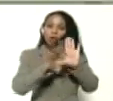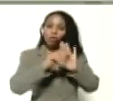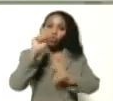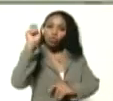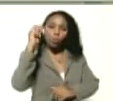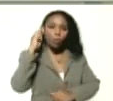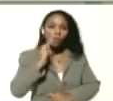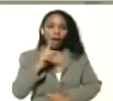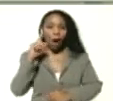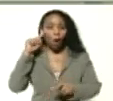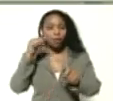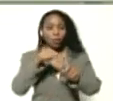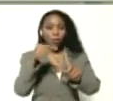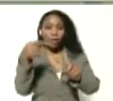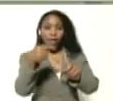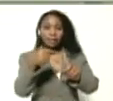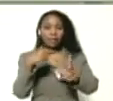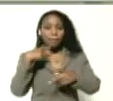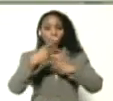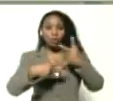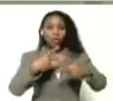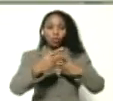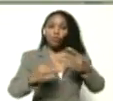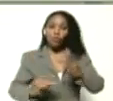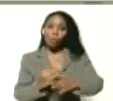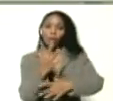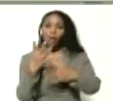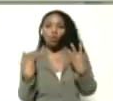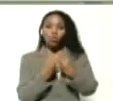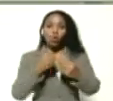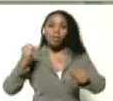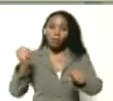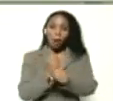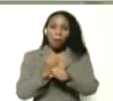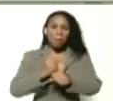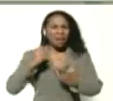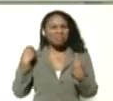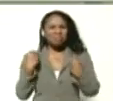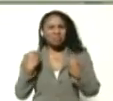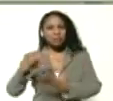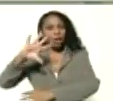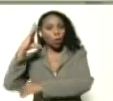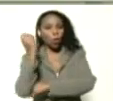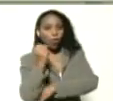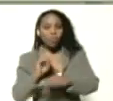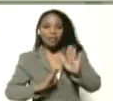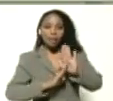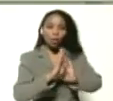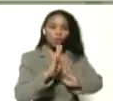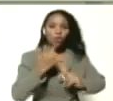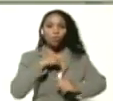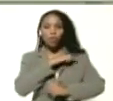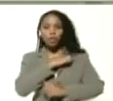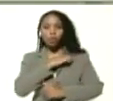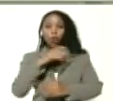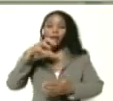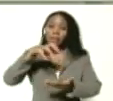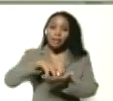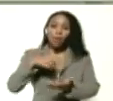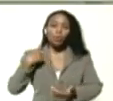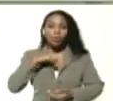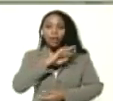y los objetivos, de este proceso social, junto con el trabajo, para el logro, del desarrollo, de nuestro Estado, y de nuestra República